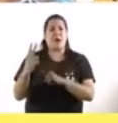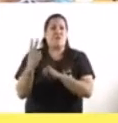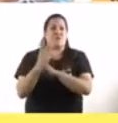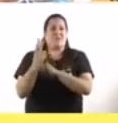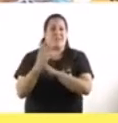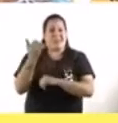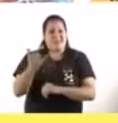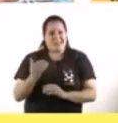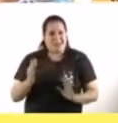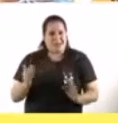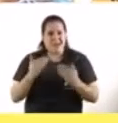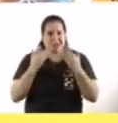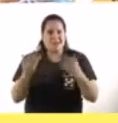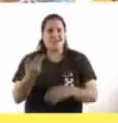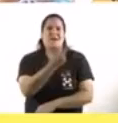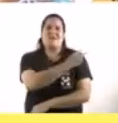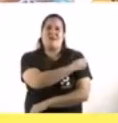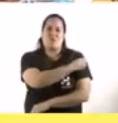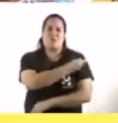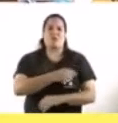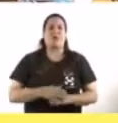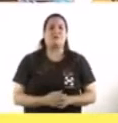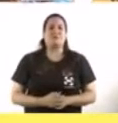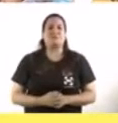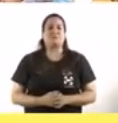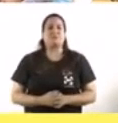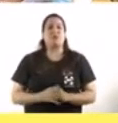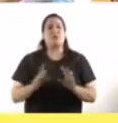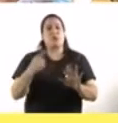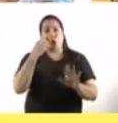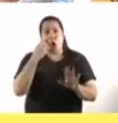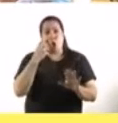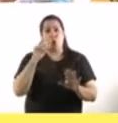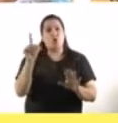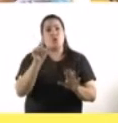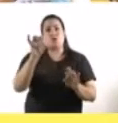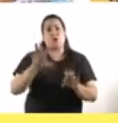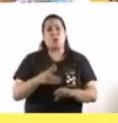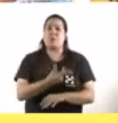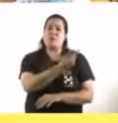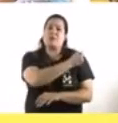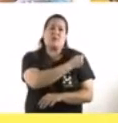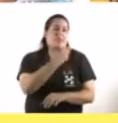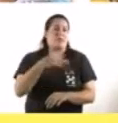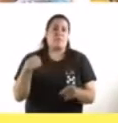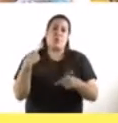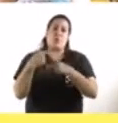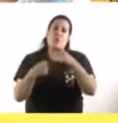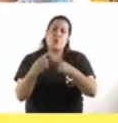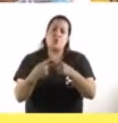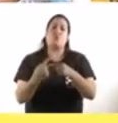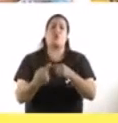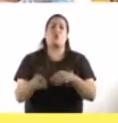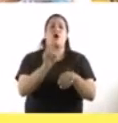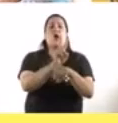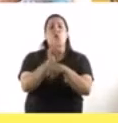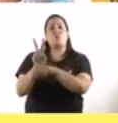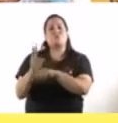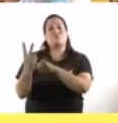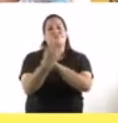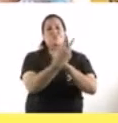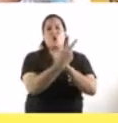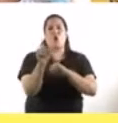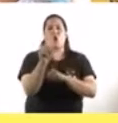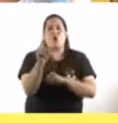es es muy importante que todos sepamos que más allá de la vacunación tenemos que seguir cuidándonos el estar vacunado no te